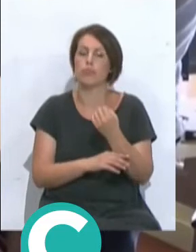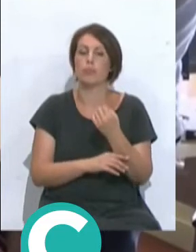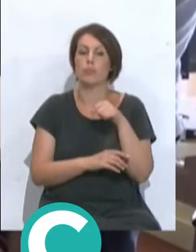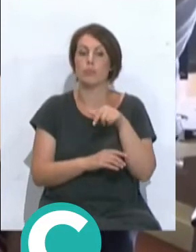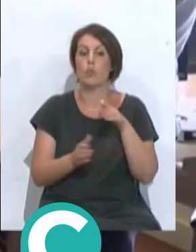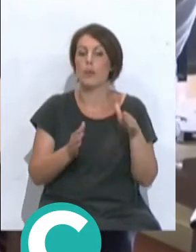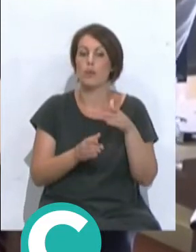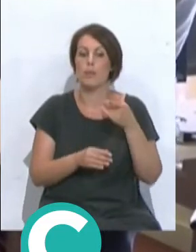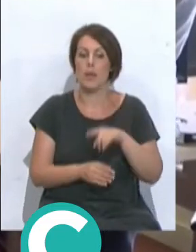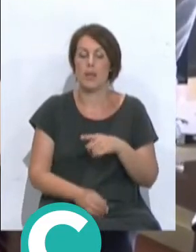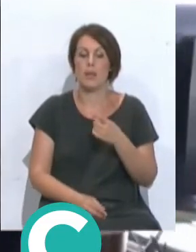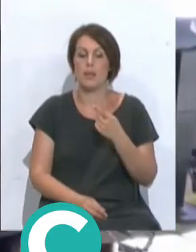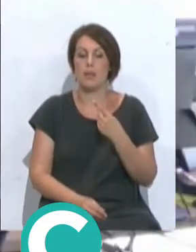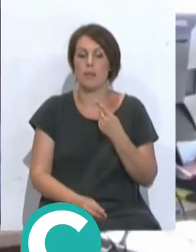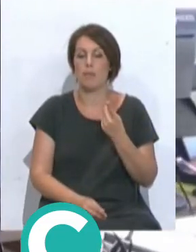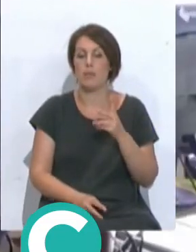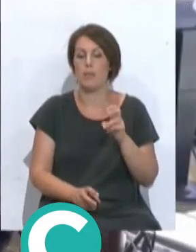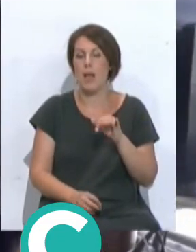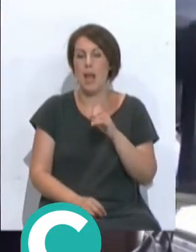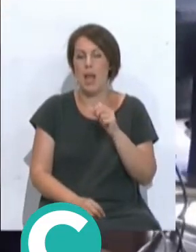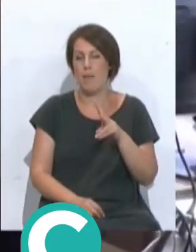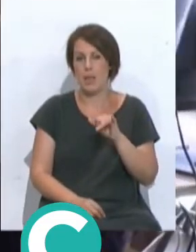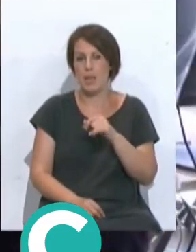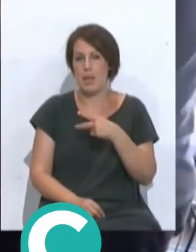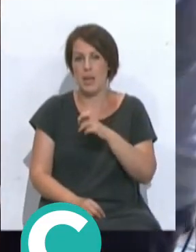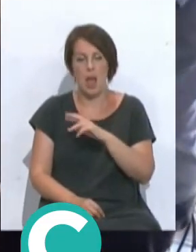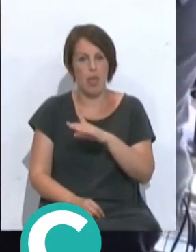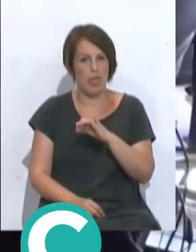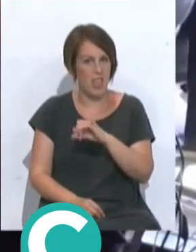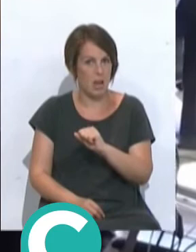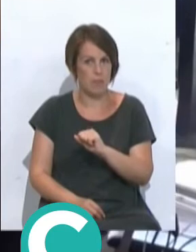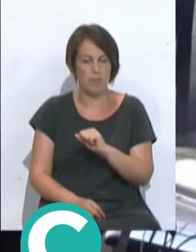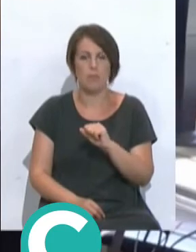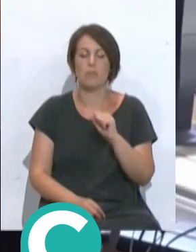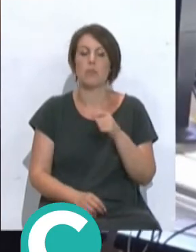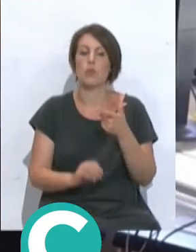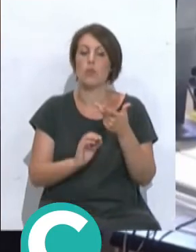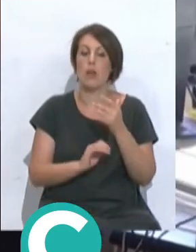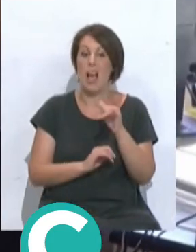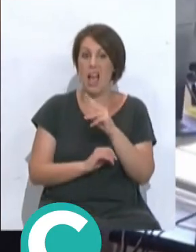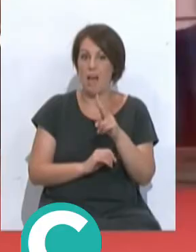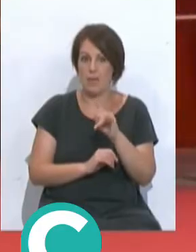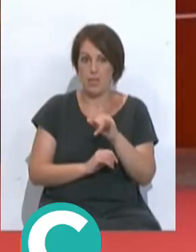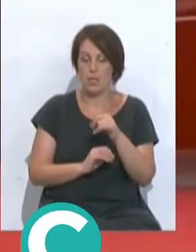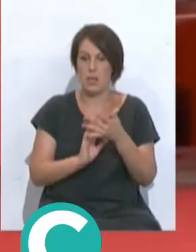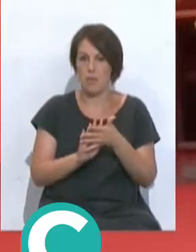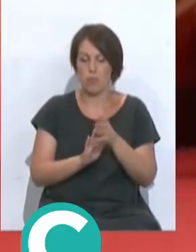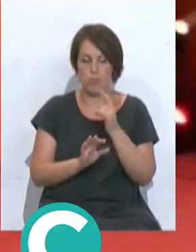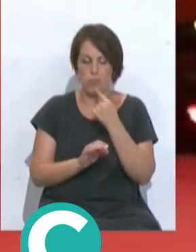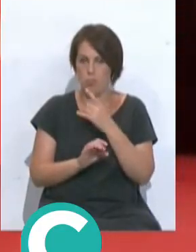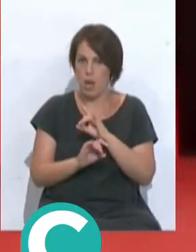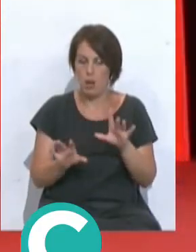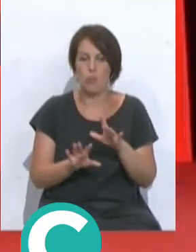En ese momento también sale la historia de Javi, de Javi Gracia y yo cuando hablo con Javi se lo dejo claro.